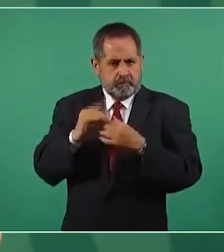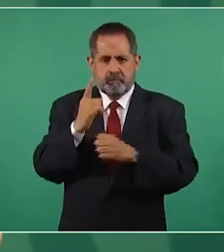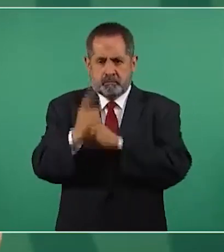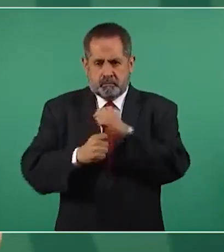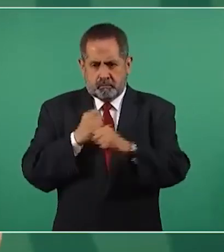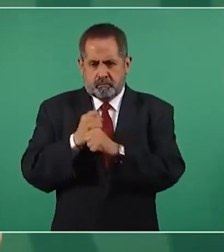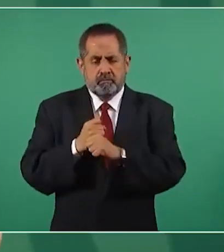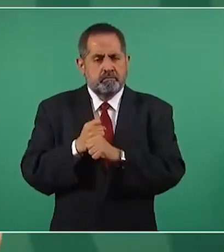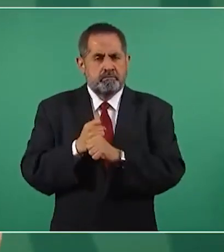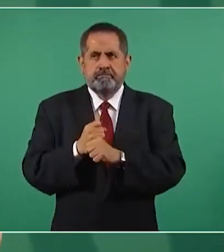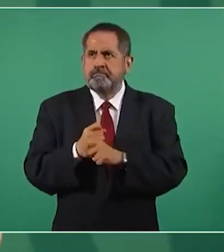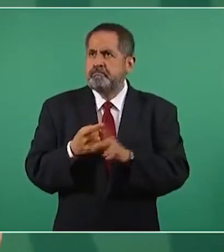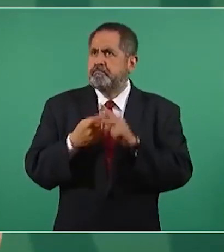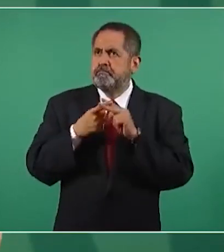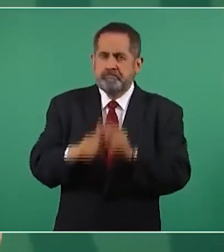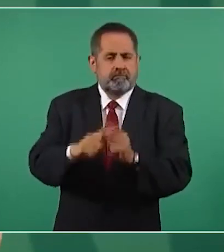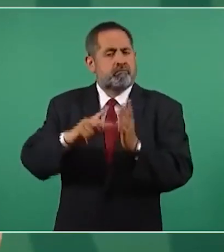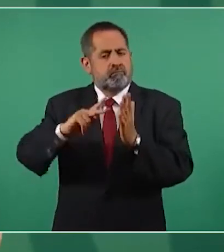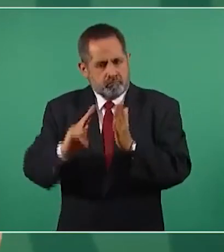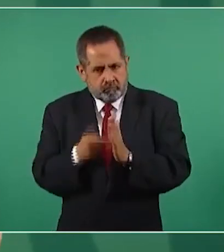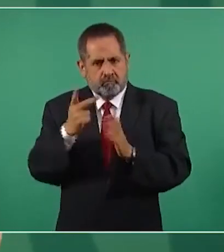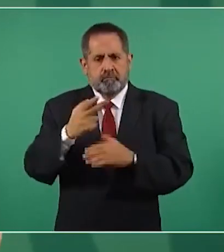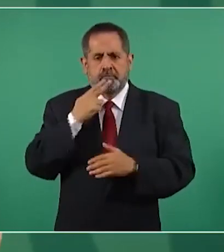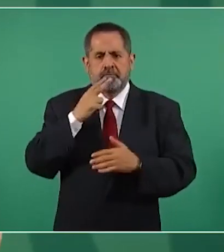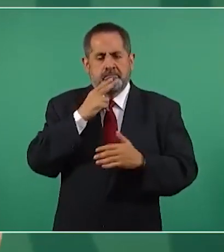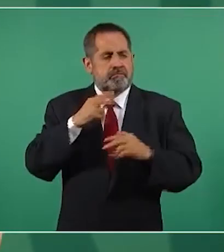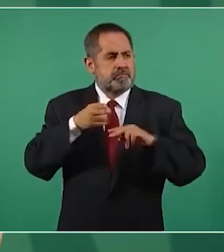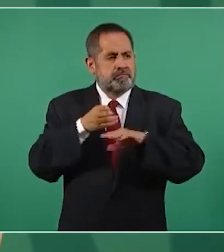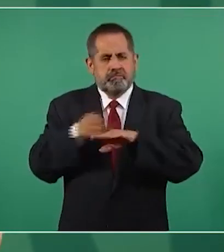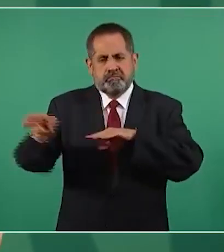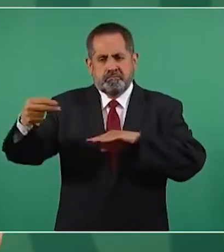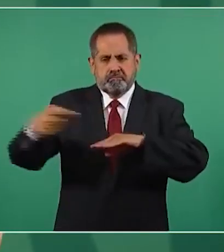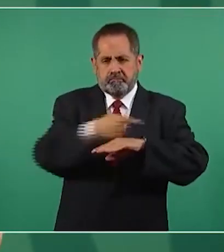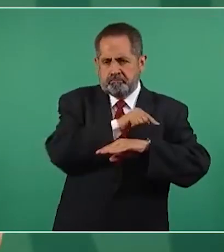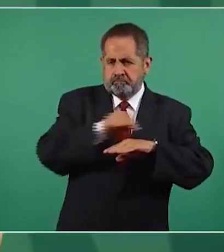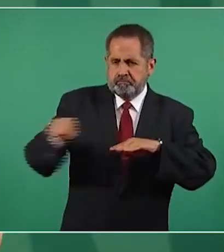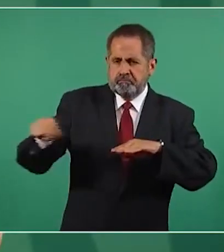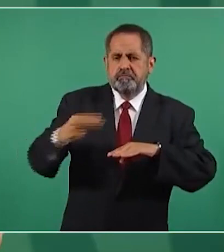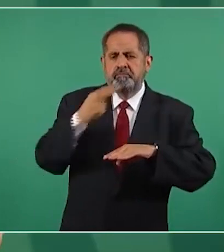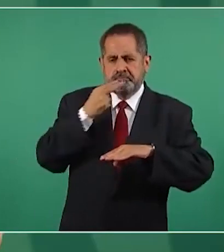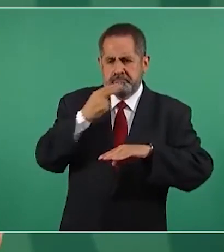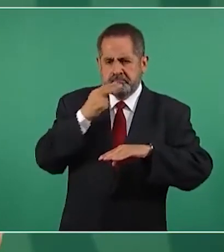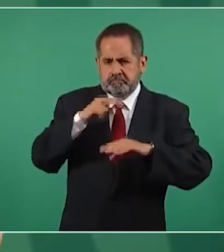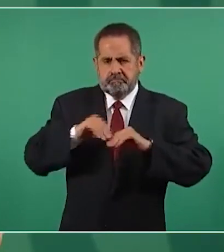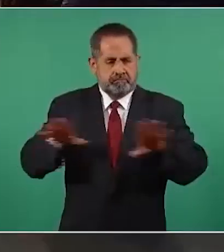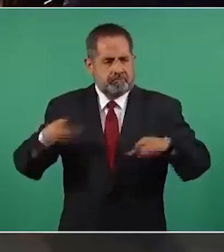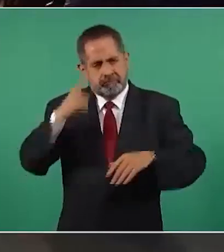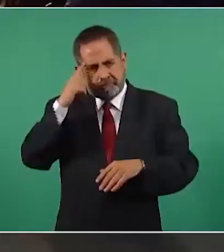esté funcionando de nuevo la línea, en beneficio de la gente.